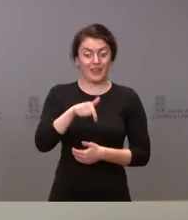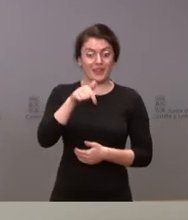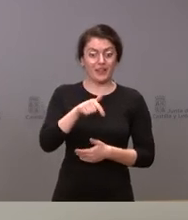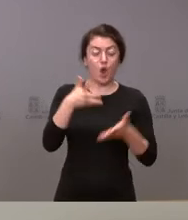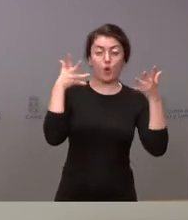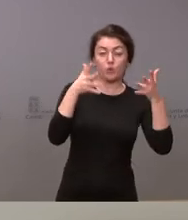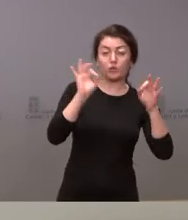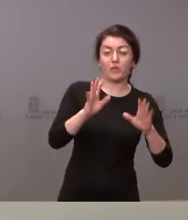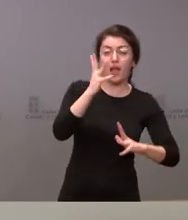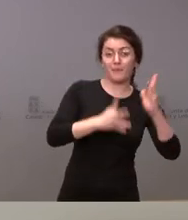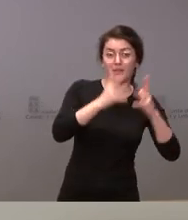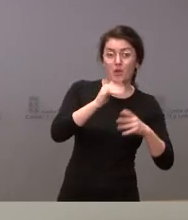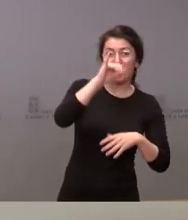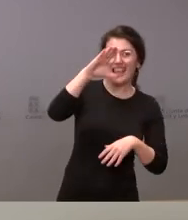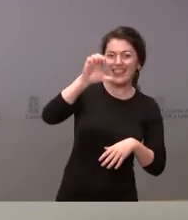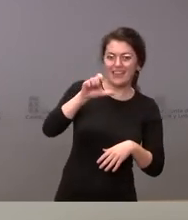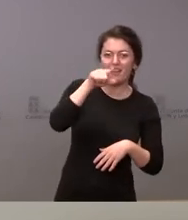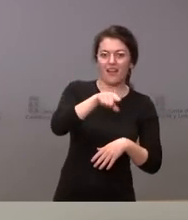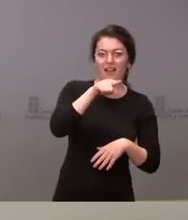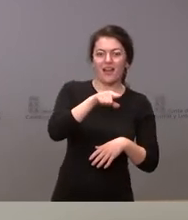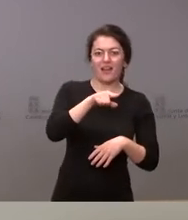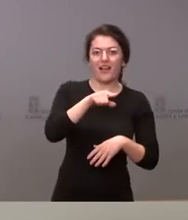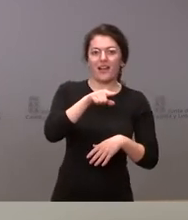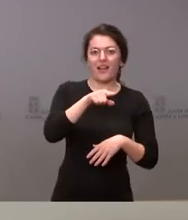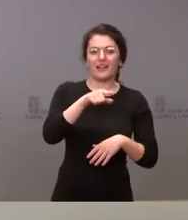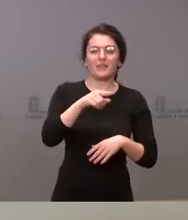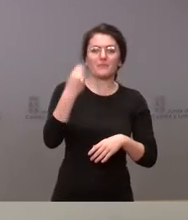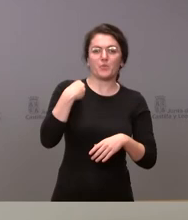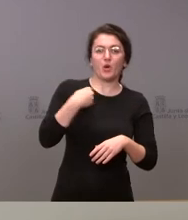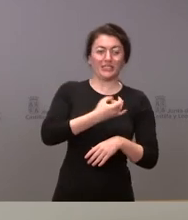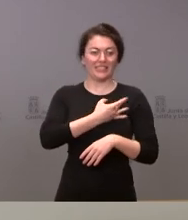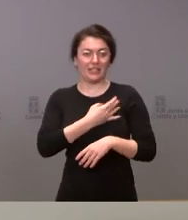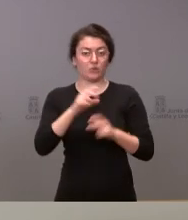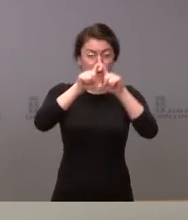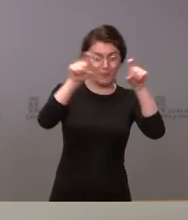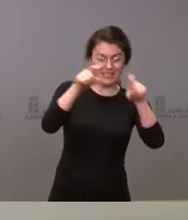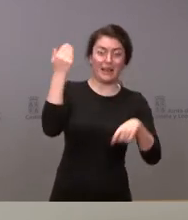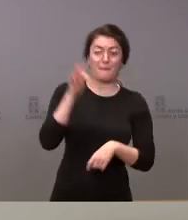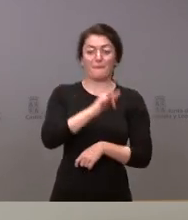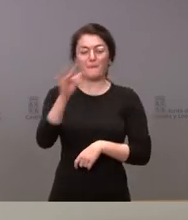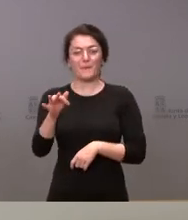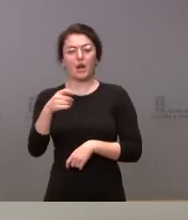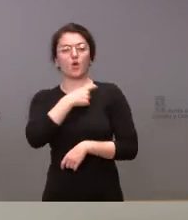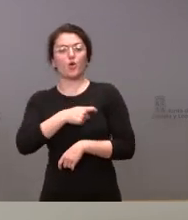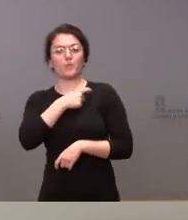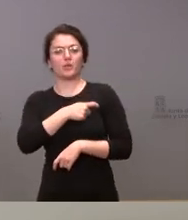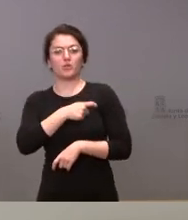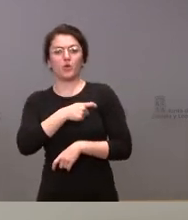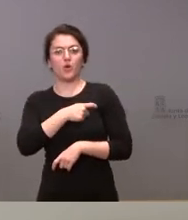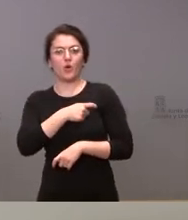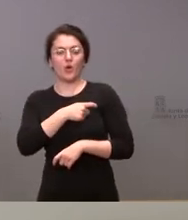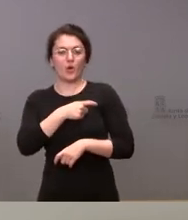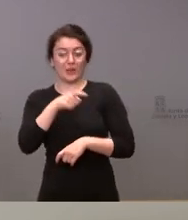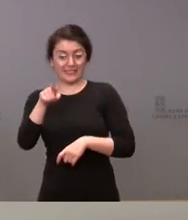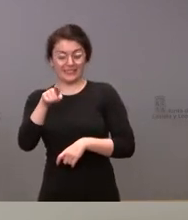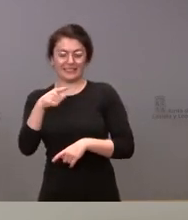ICE donde están representados los agentes del diálogo social como la propia Comisión Ejecutiva ya dio el visto bueno al plan de internacionalización